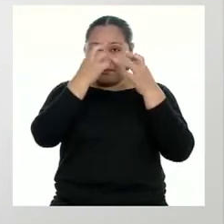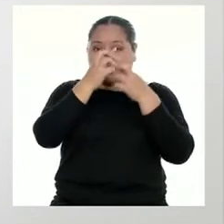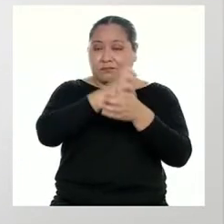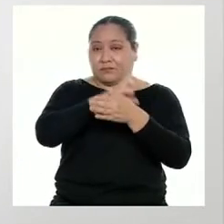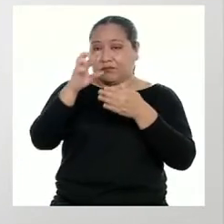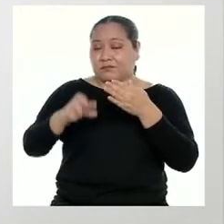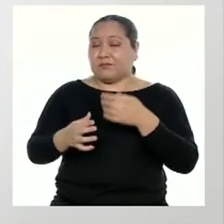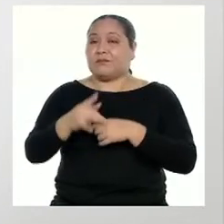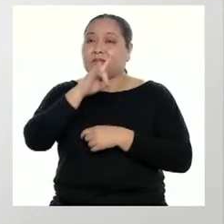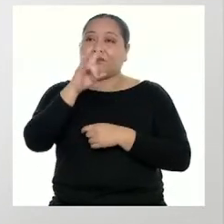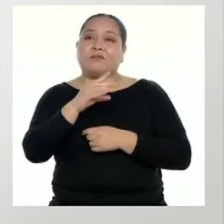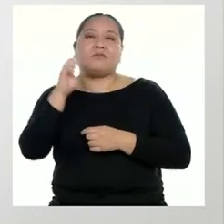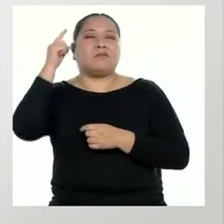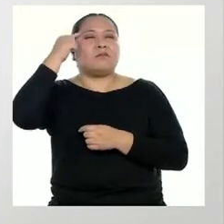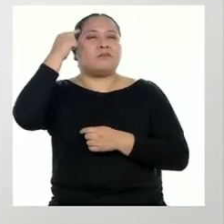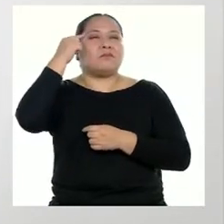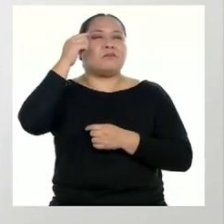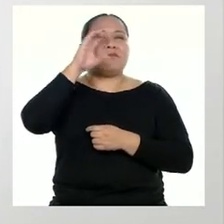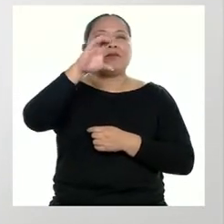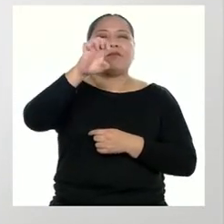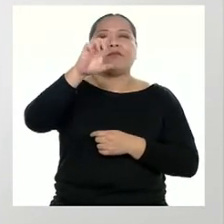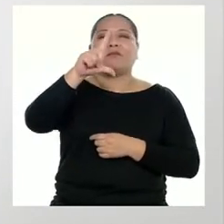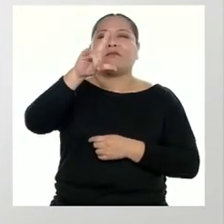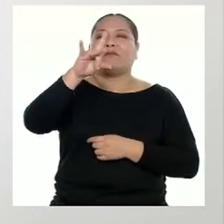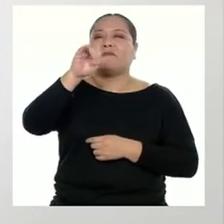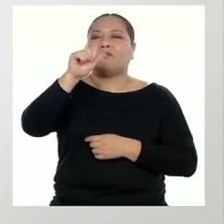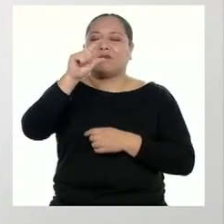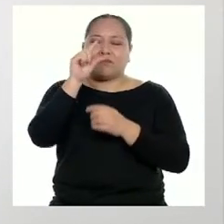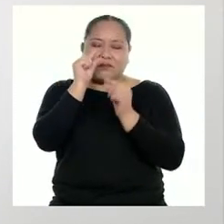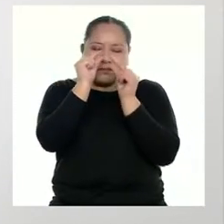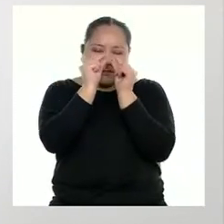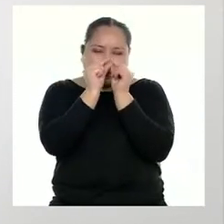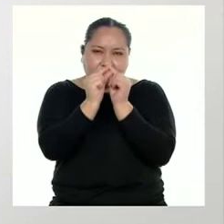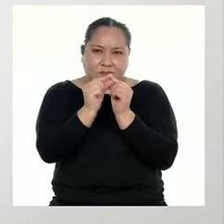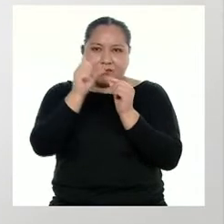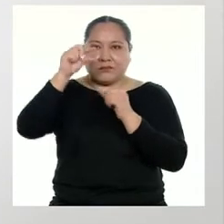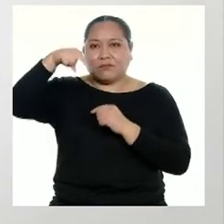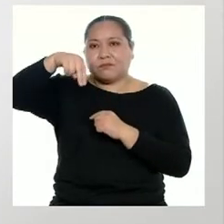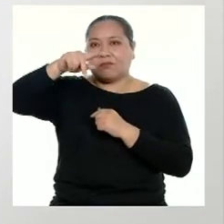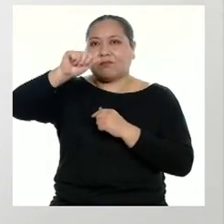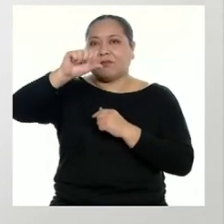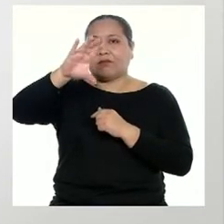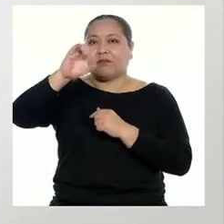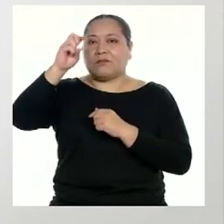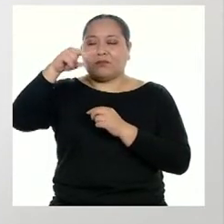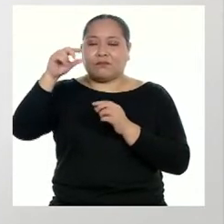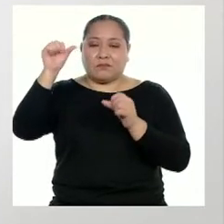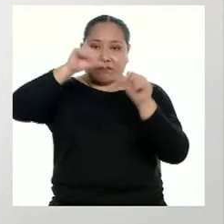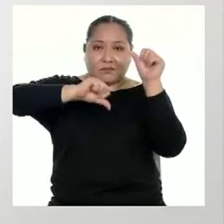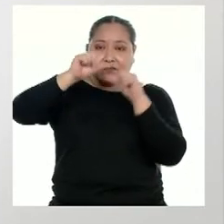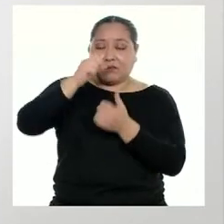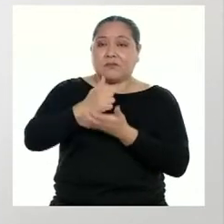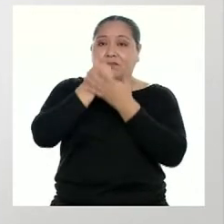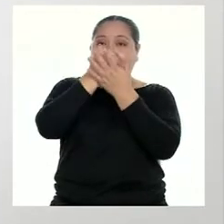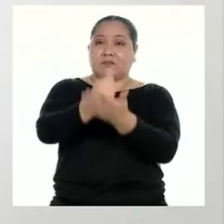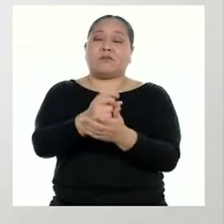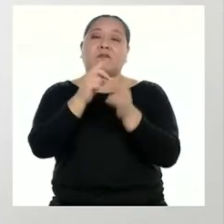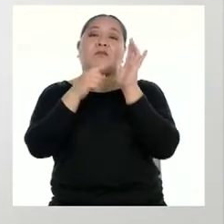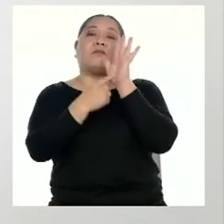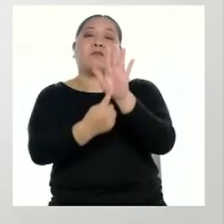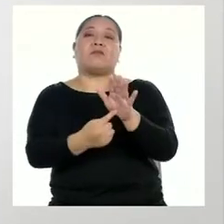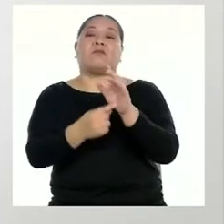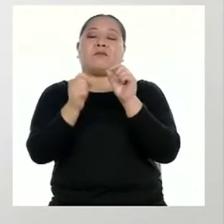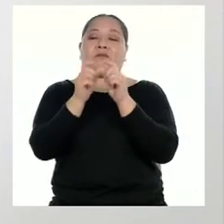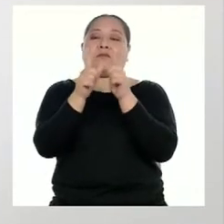Pensemos en las células y en lo microscópicas que son. La notación científica nos puede ayudar a expresar su tamaño si estamos